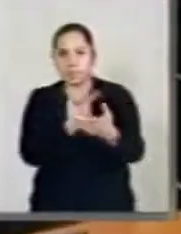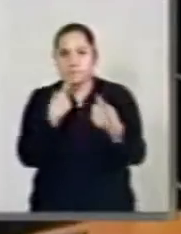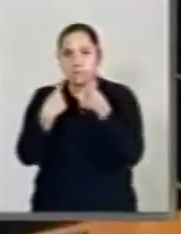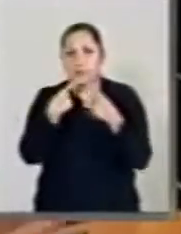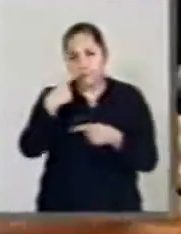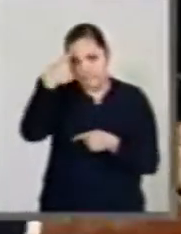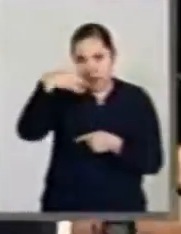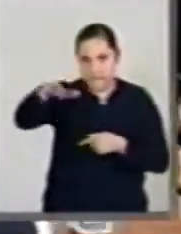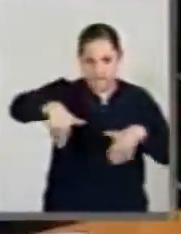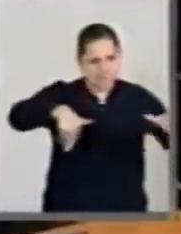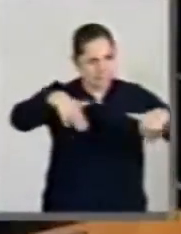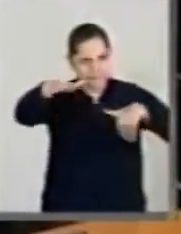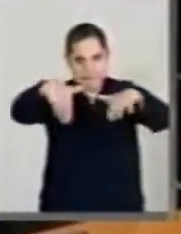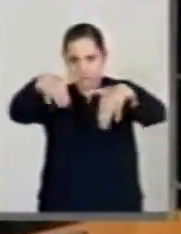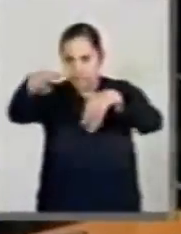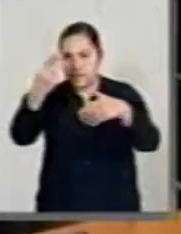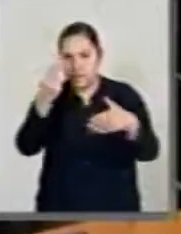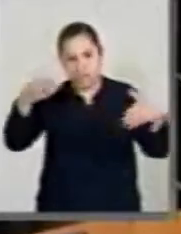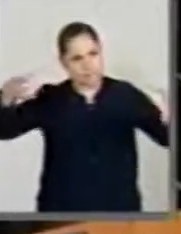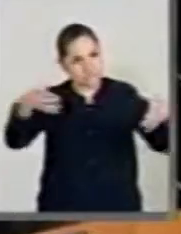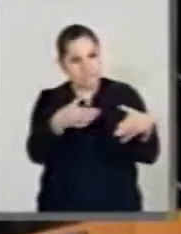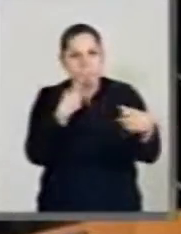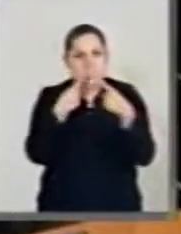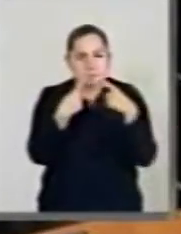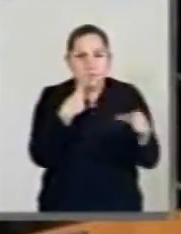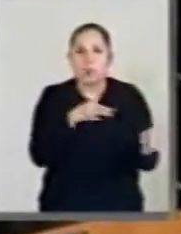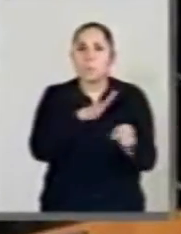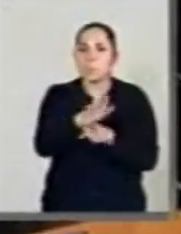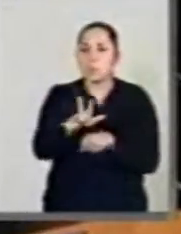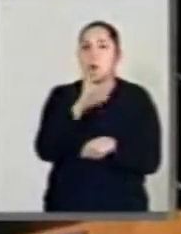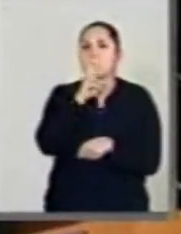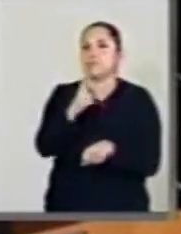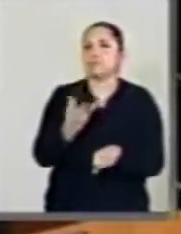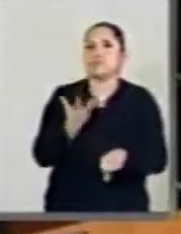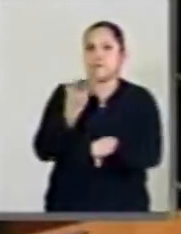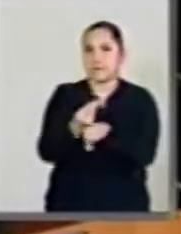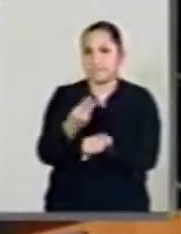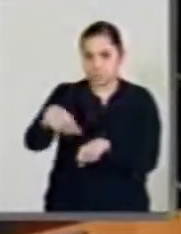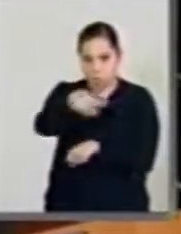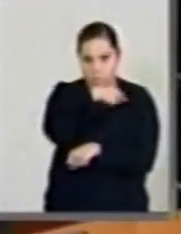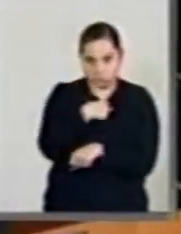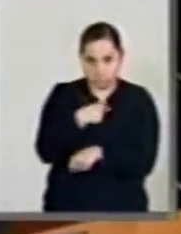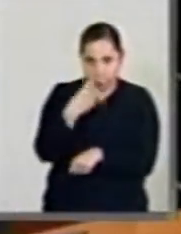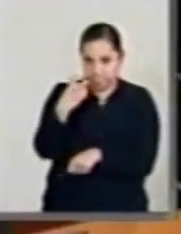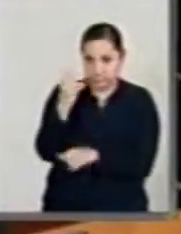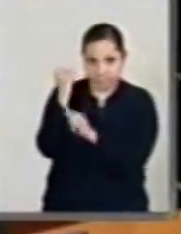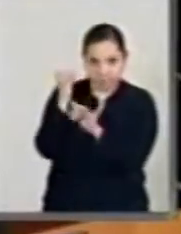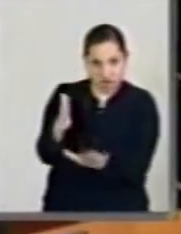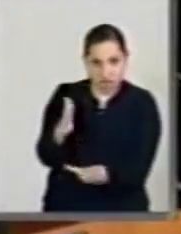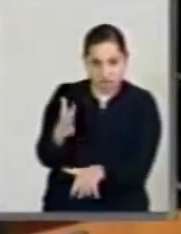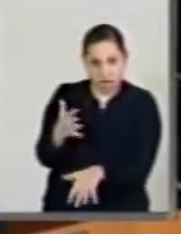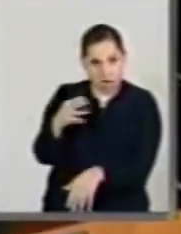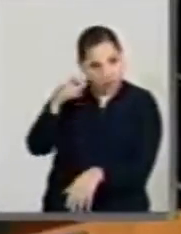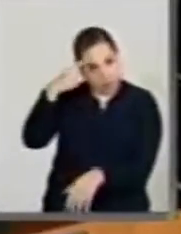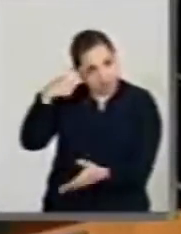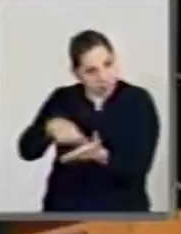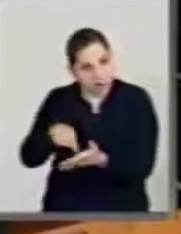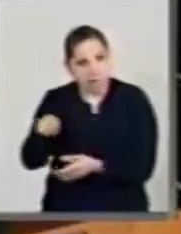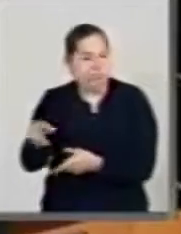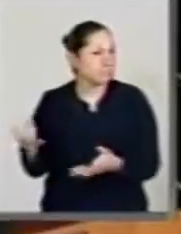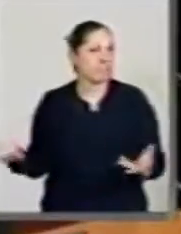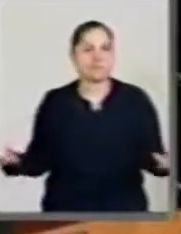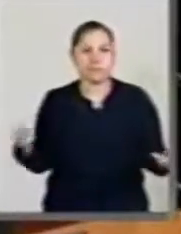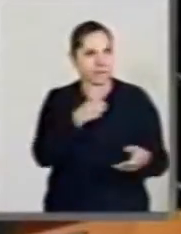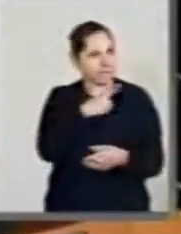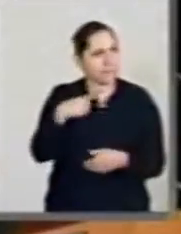a negociar y ofrecerles la salida. No caigamos nosotros en esa misma trampa. Claro que hay que revisar el tema de la iniciativa privada y la